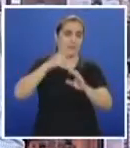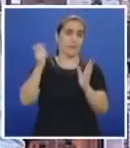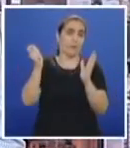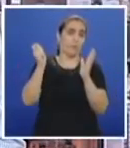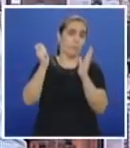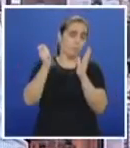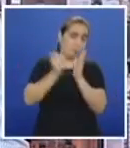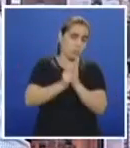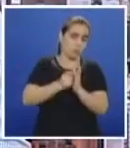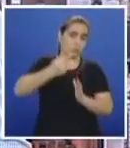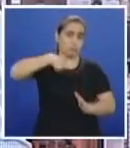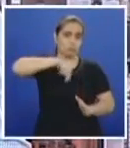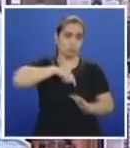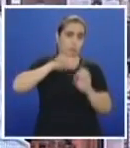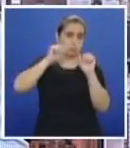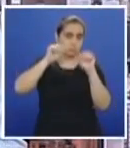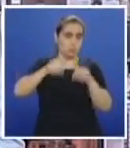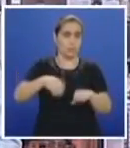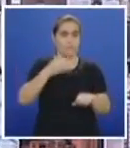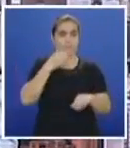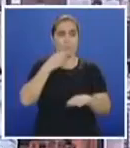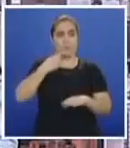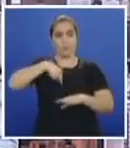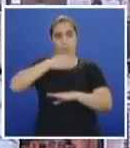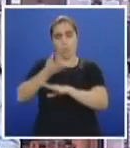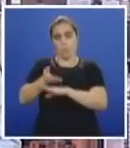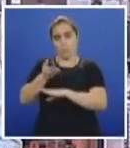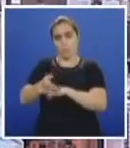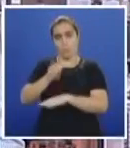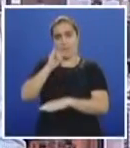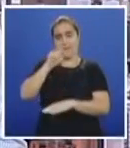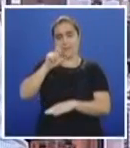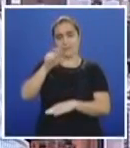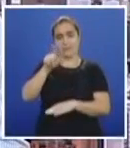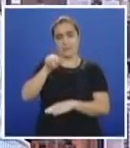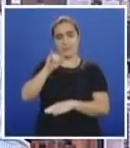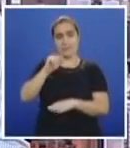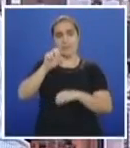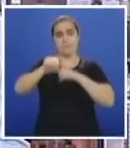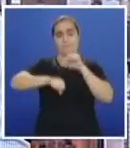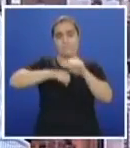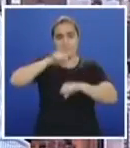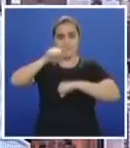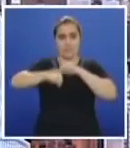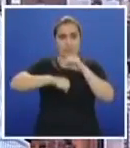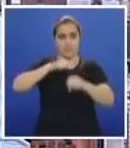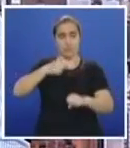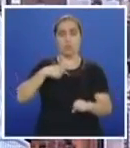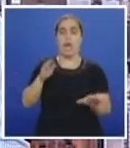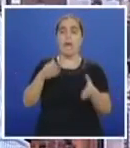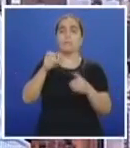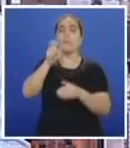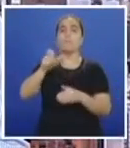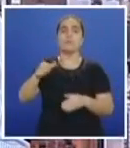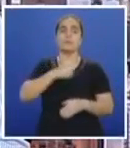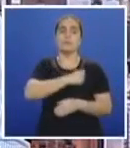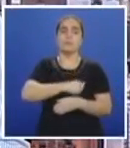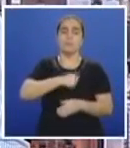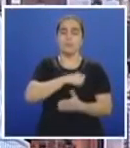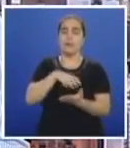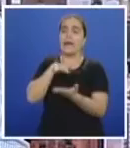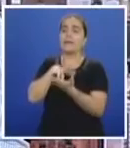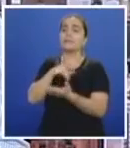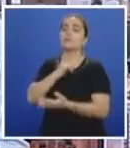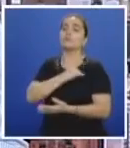alternativas. Nosotros en la propuesta de AICESI en Bici buscamos siempre incentivar al estudiante para que asista a la